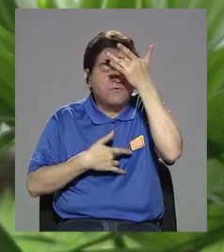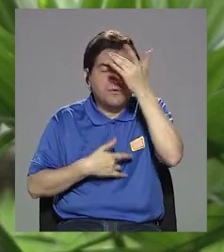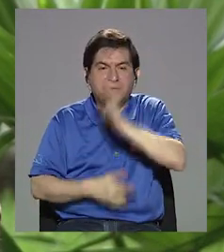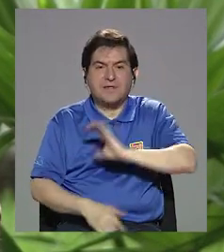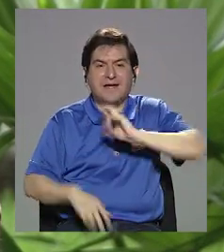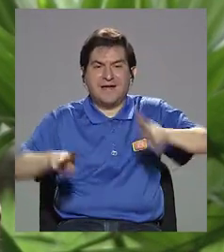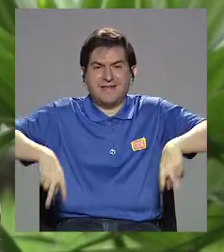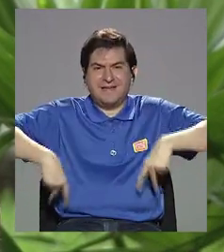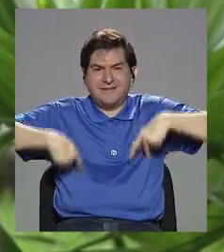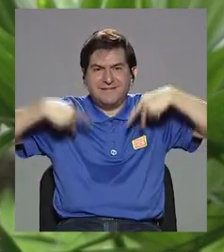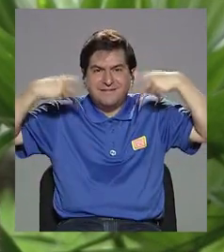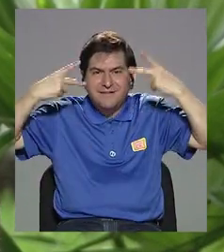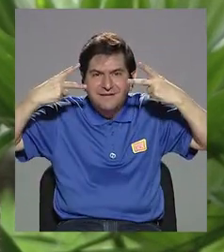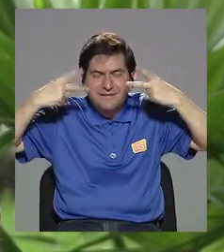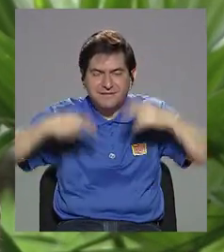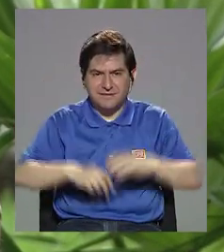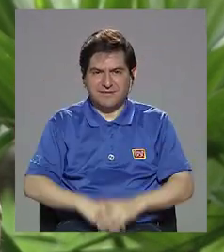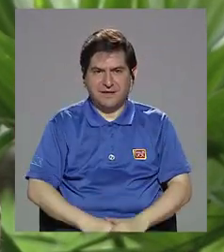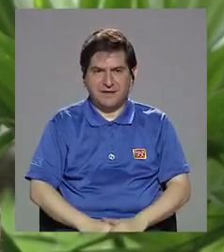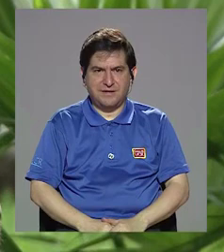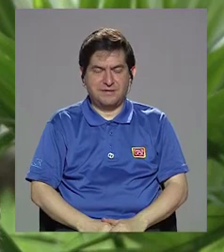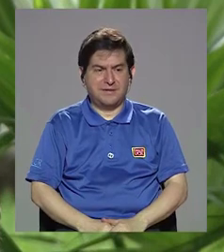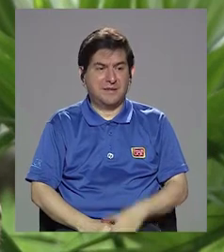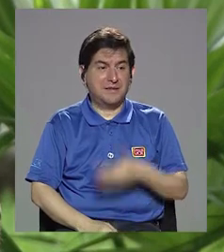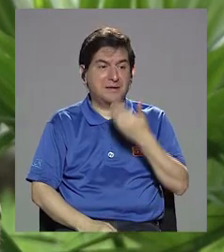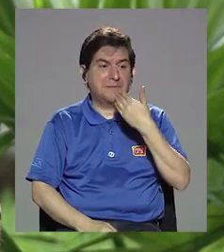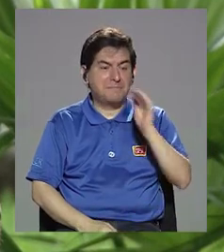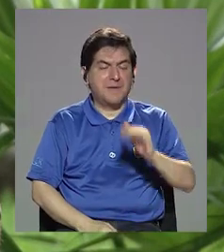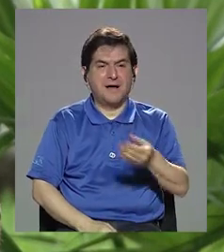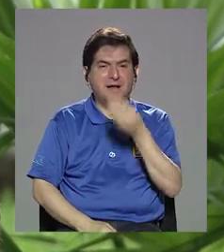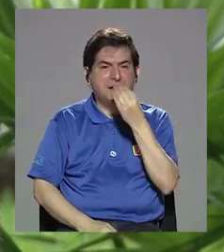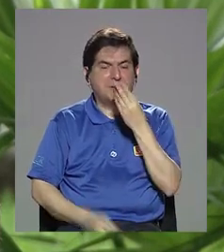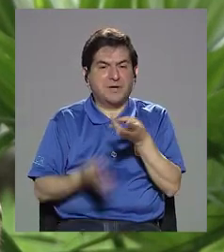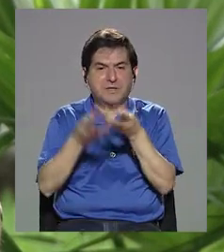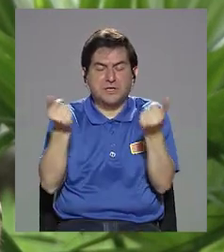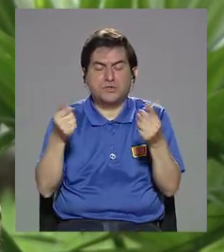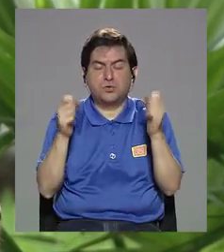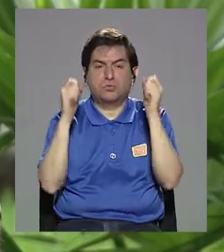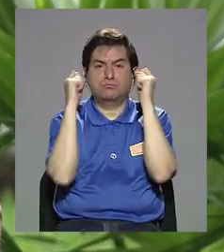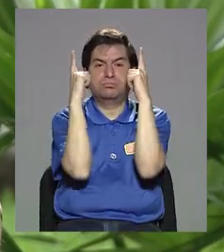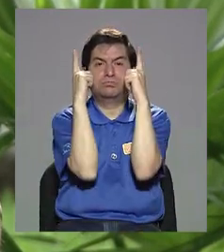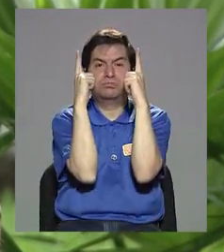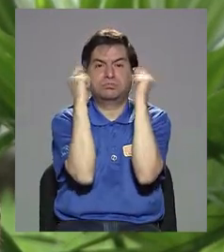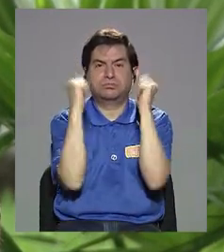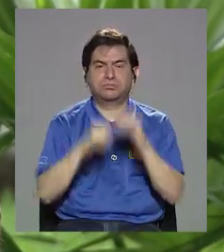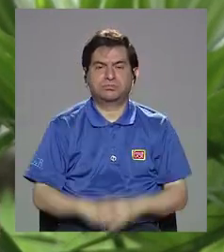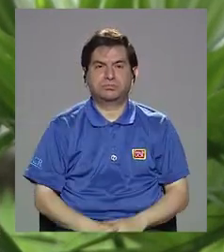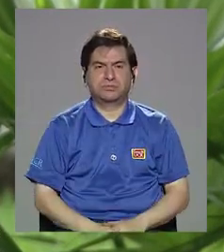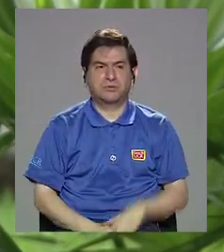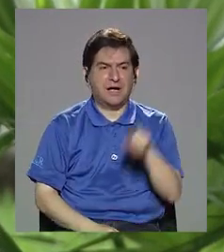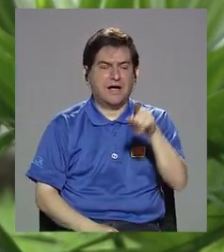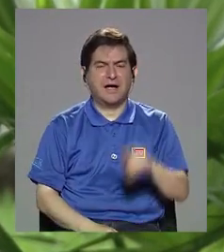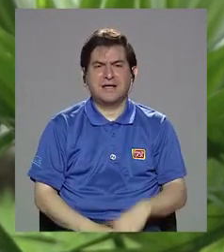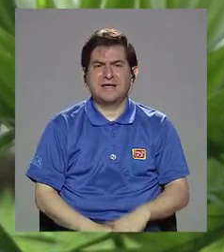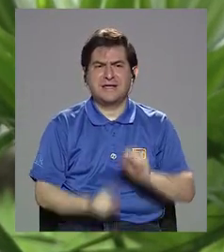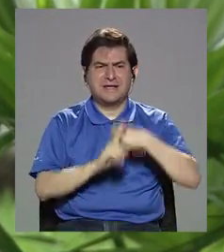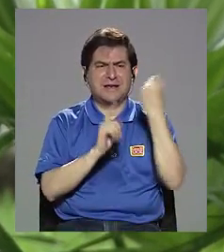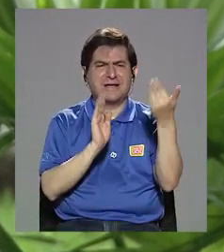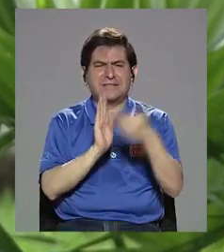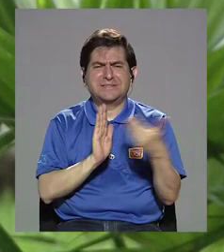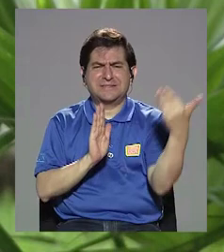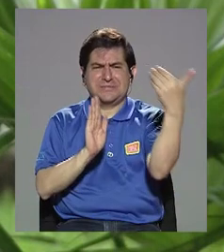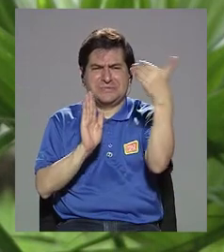calidad de vida de la mala dieta es impresionante, el bajonazo, por